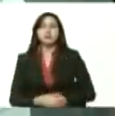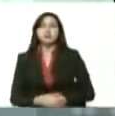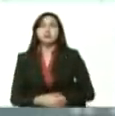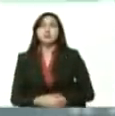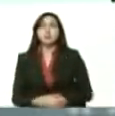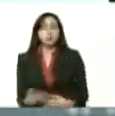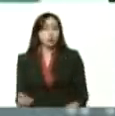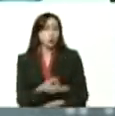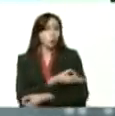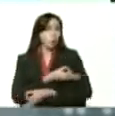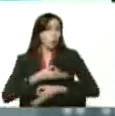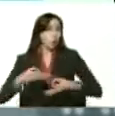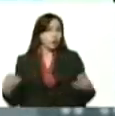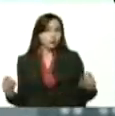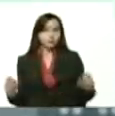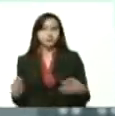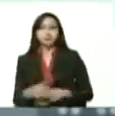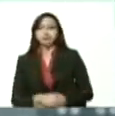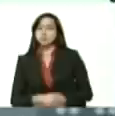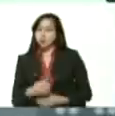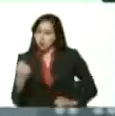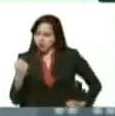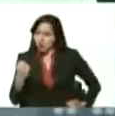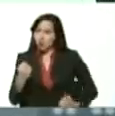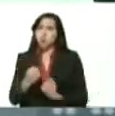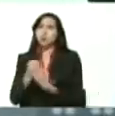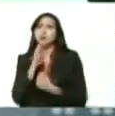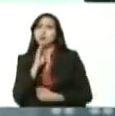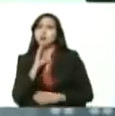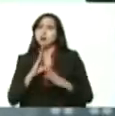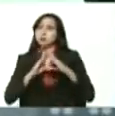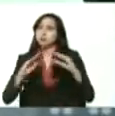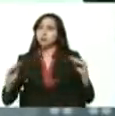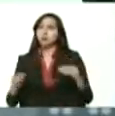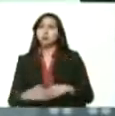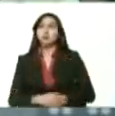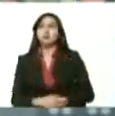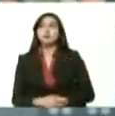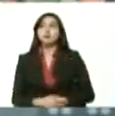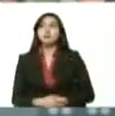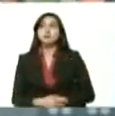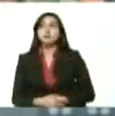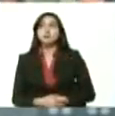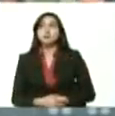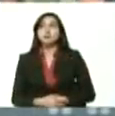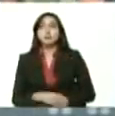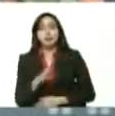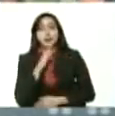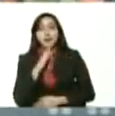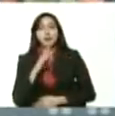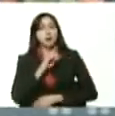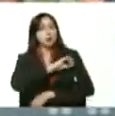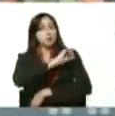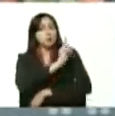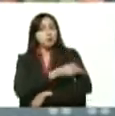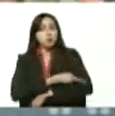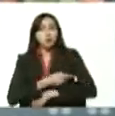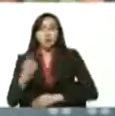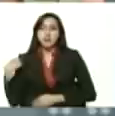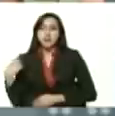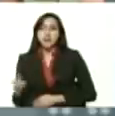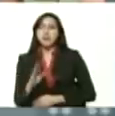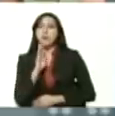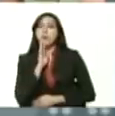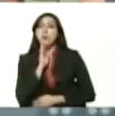Correcto. además, vamos contar con el apoyo de toda la banca. La banca pública, poderosa banca pública, tenemos el